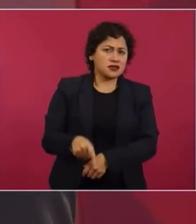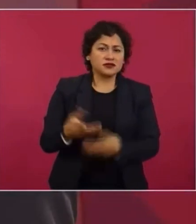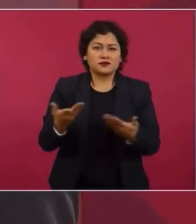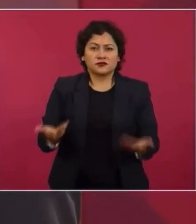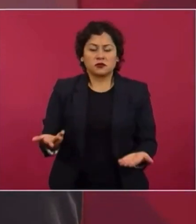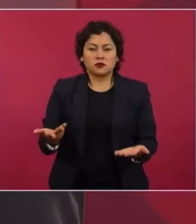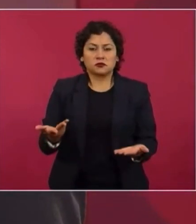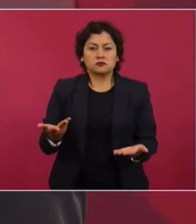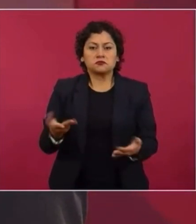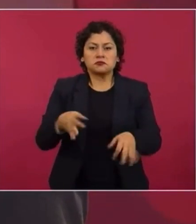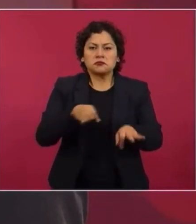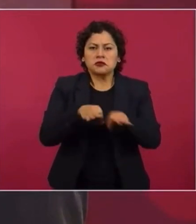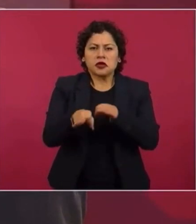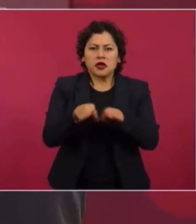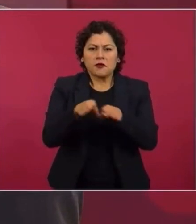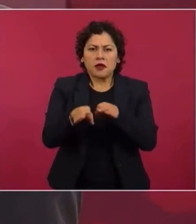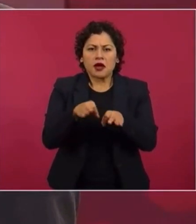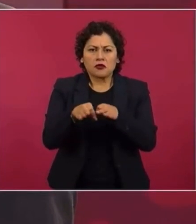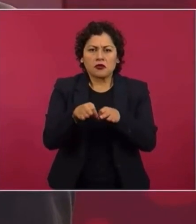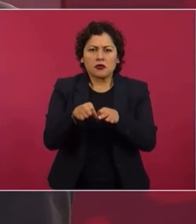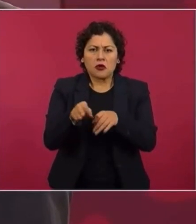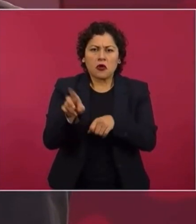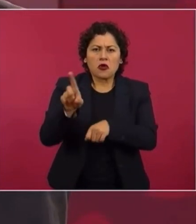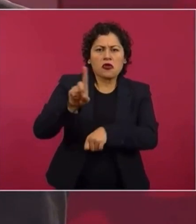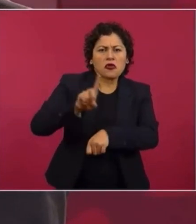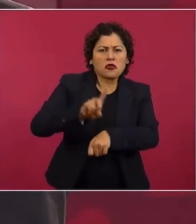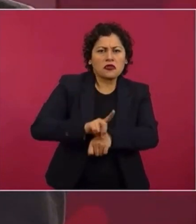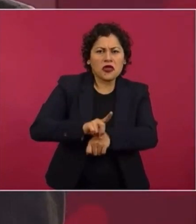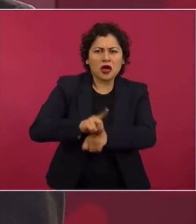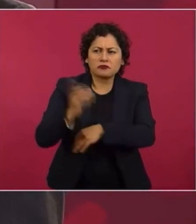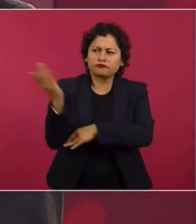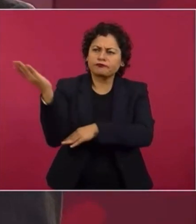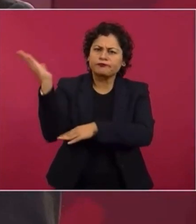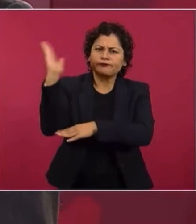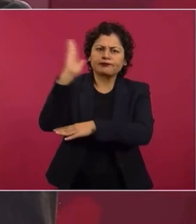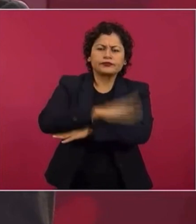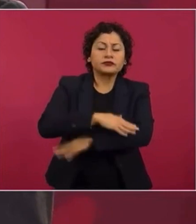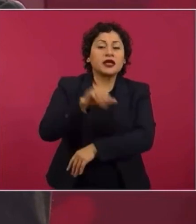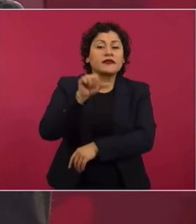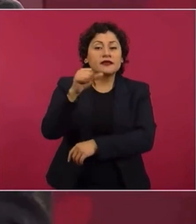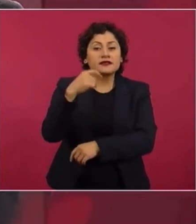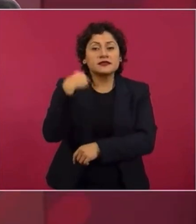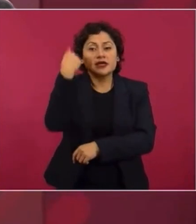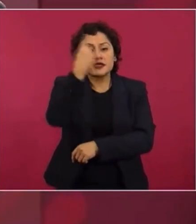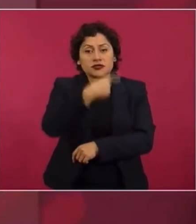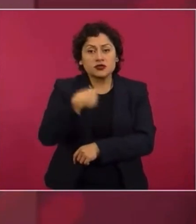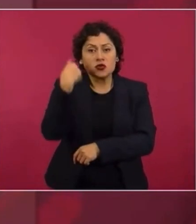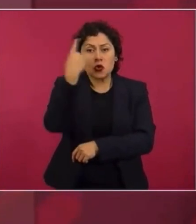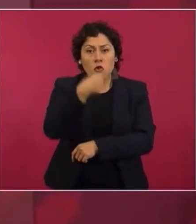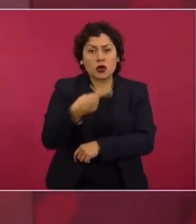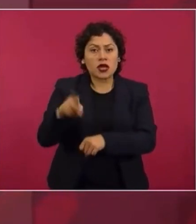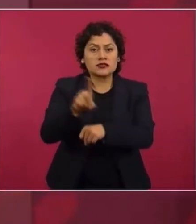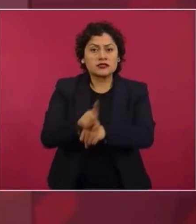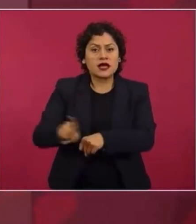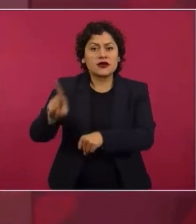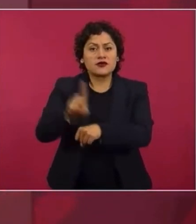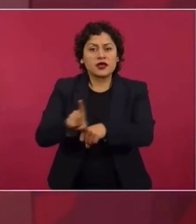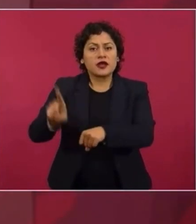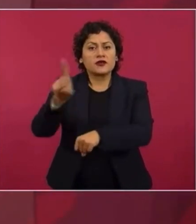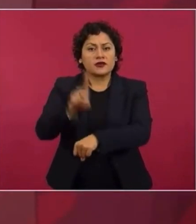horas diarias para hacer